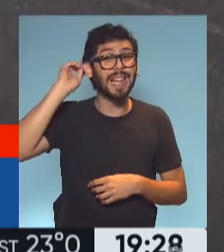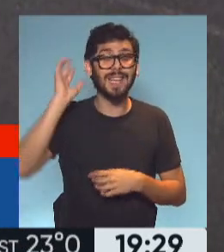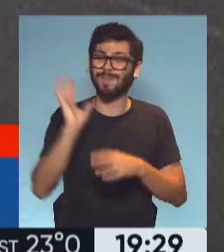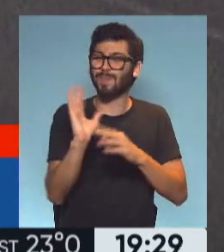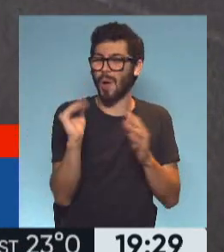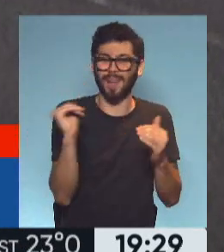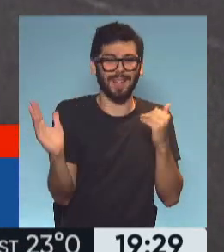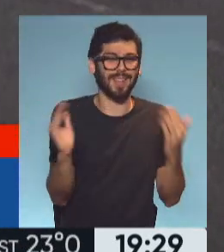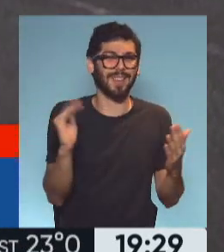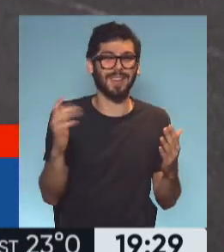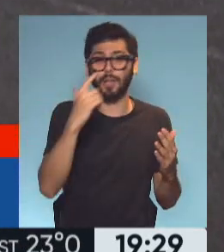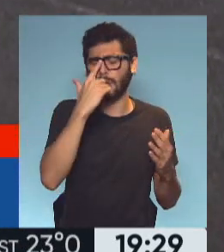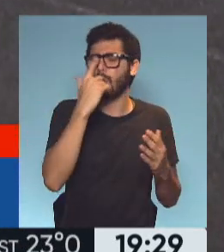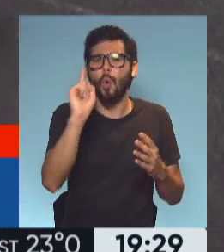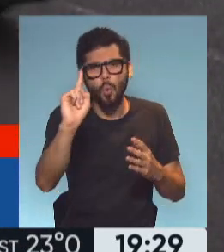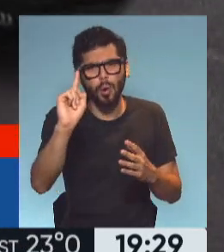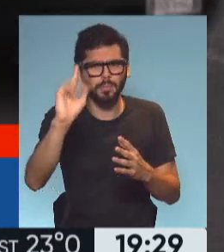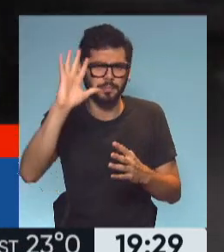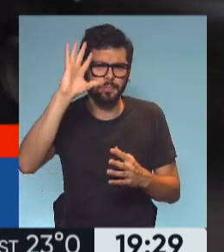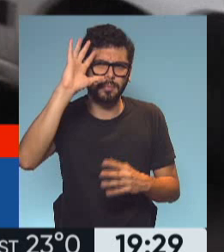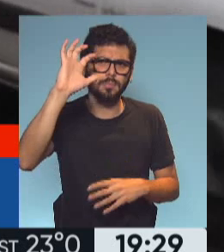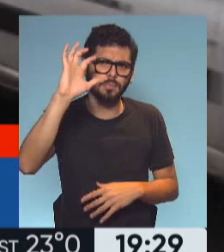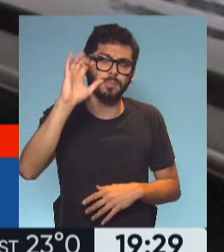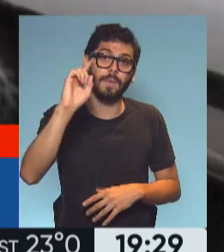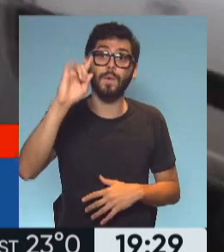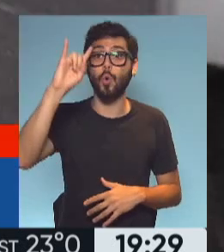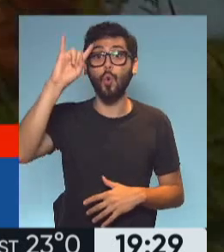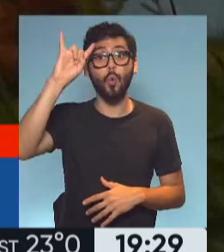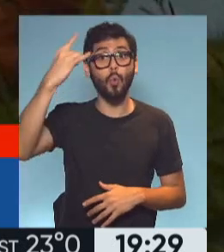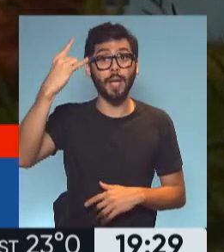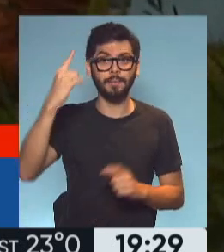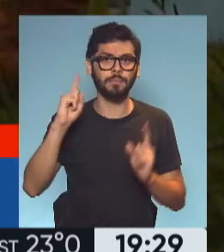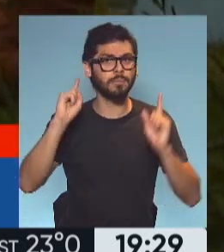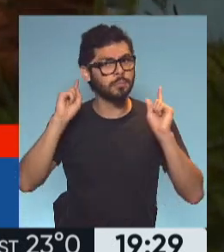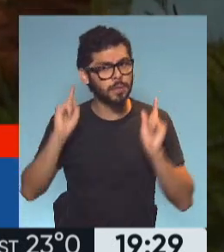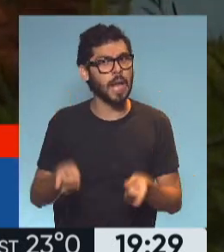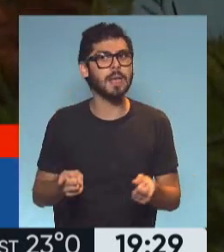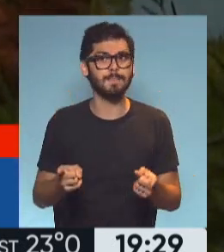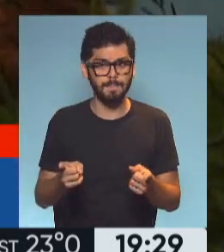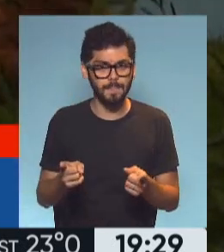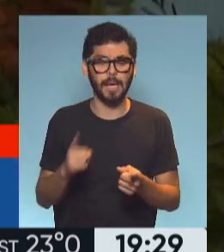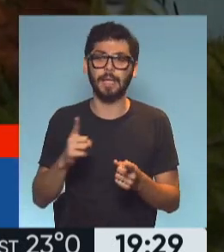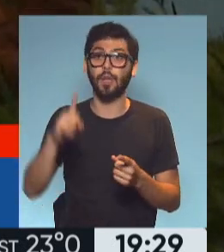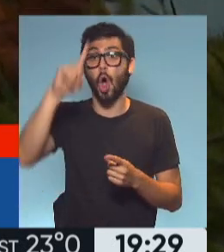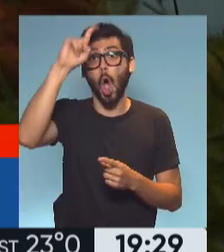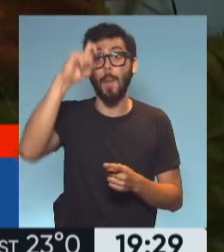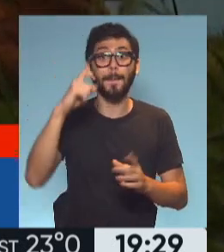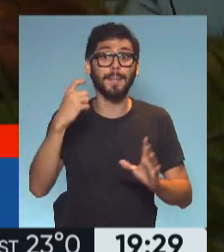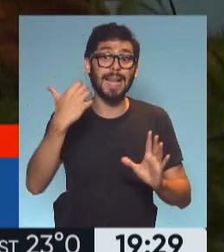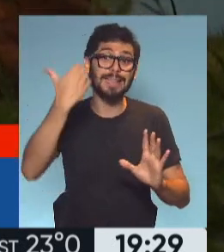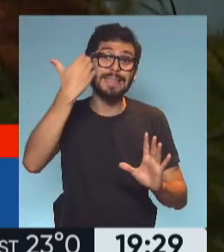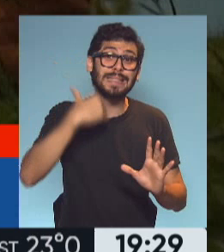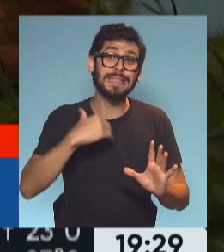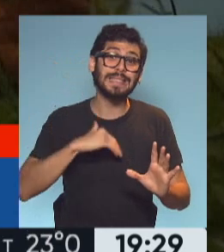región, en el medio hacer un asterisco y recordar que Uruguay también tiene ese peligro de colapso del sistema de